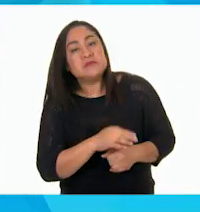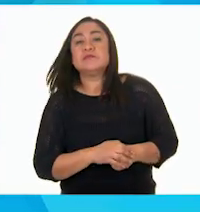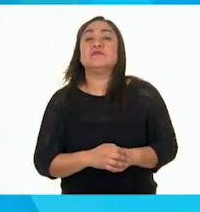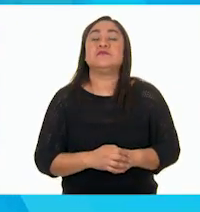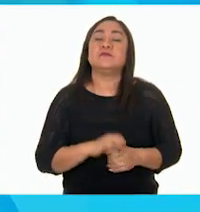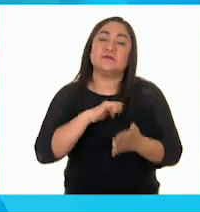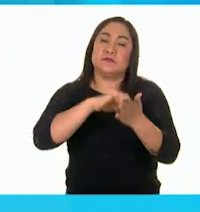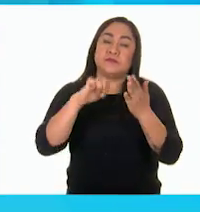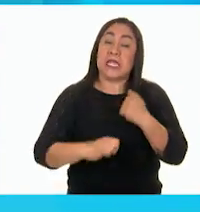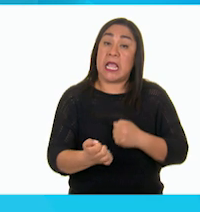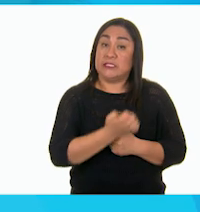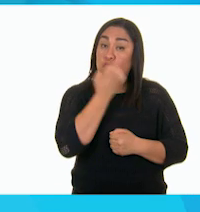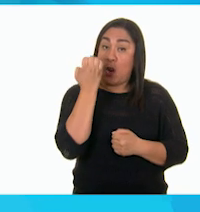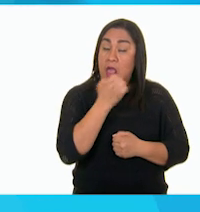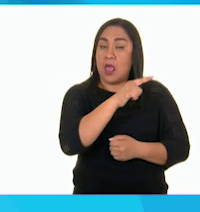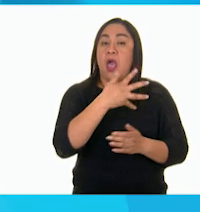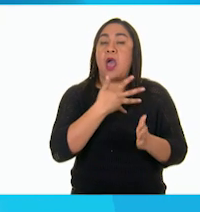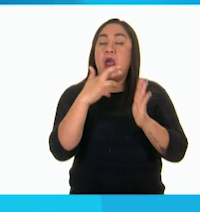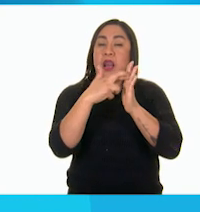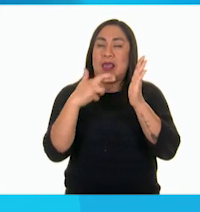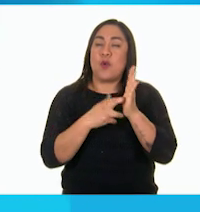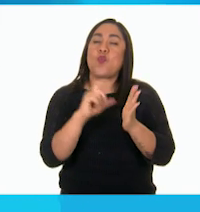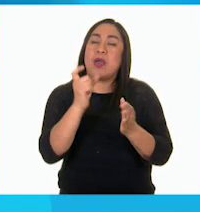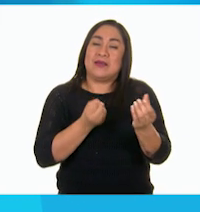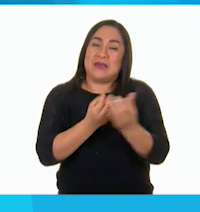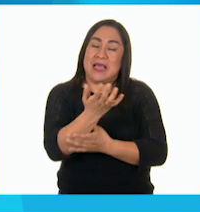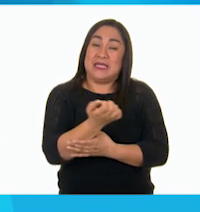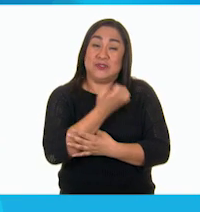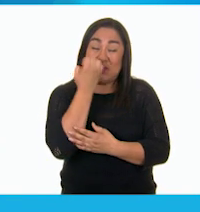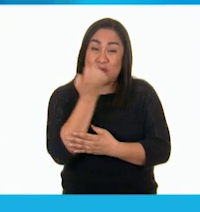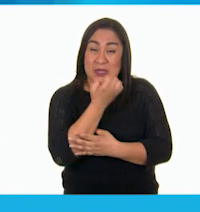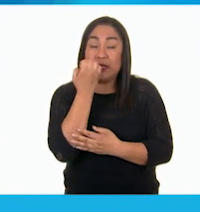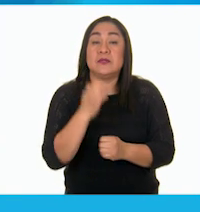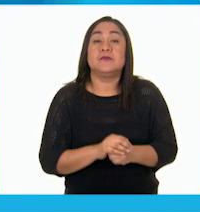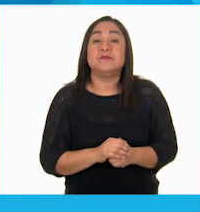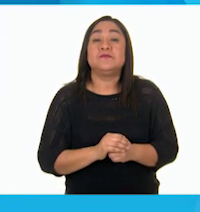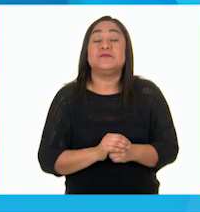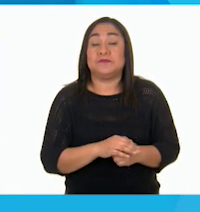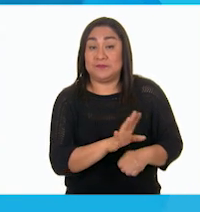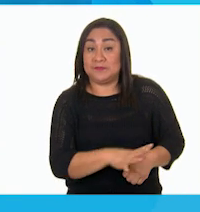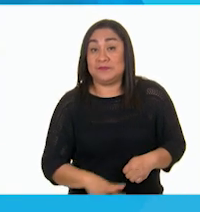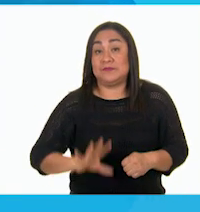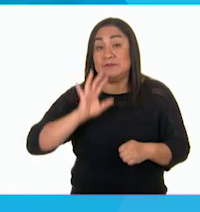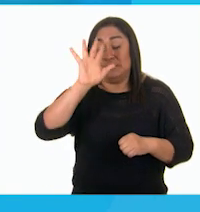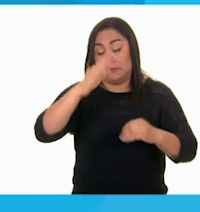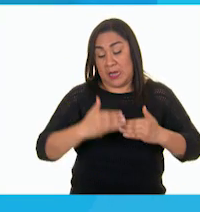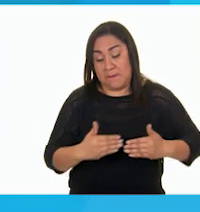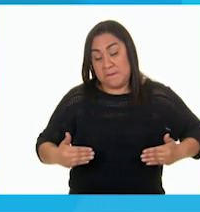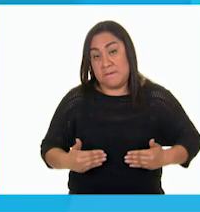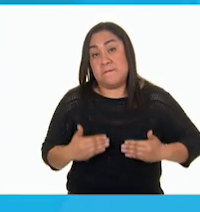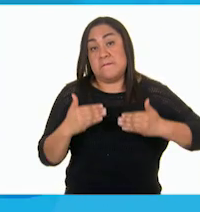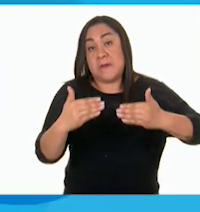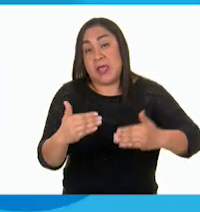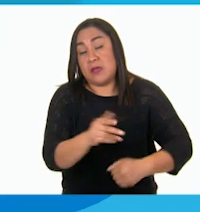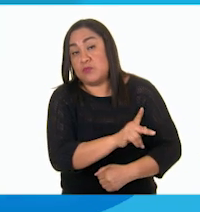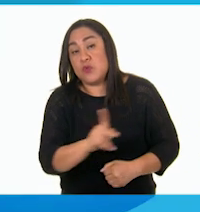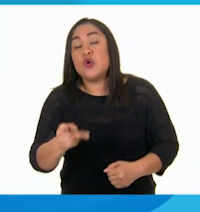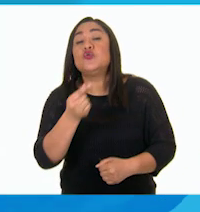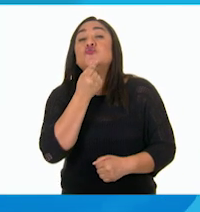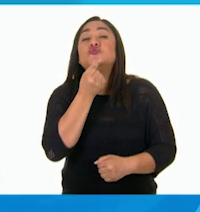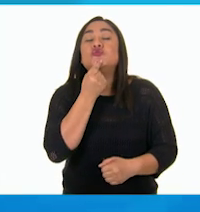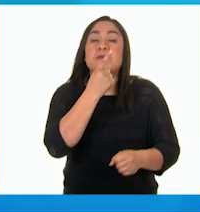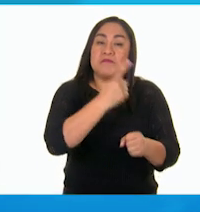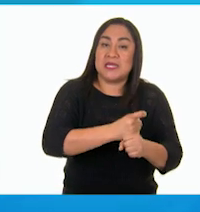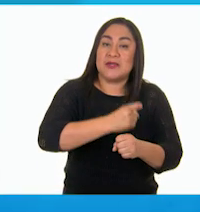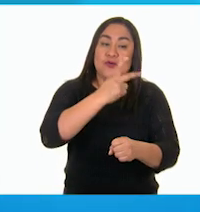la escuela pusimos una regla, en el recreo la mitad de la cancha de básquet es para alumnos de primero, segundo y